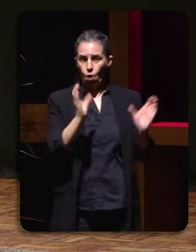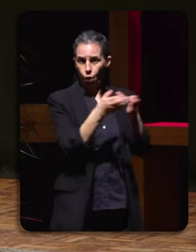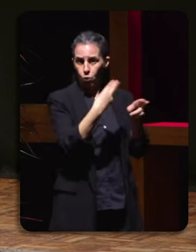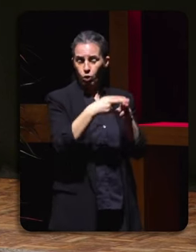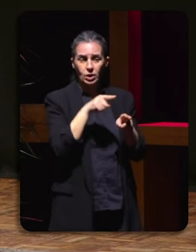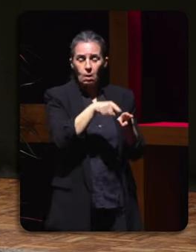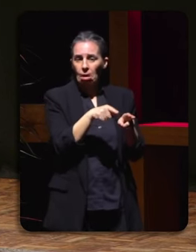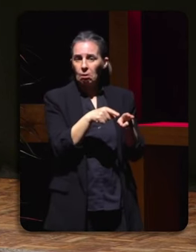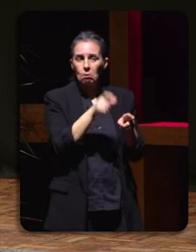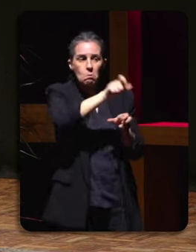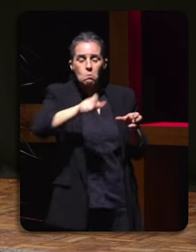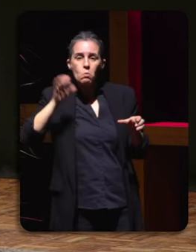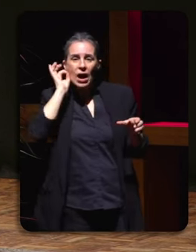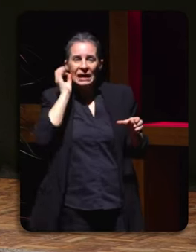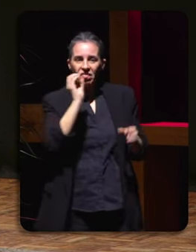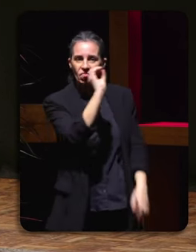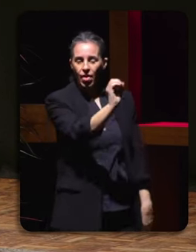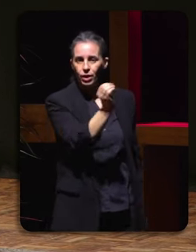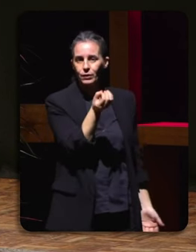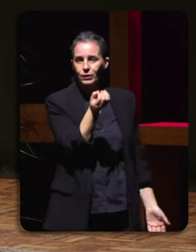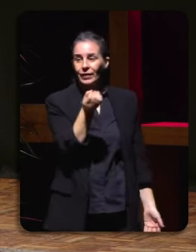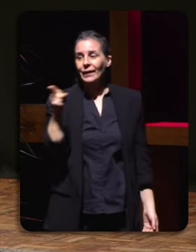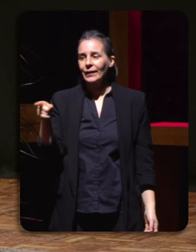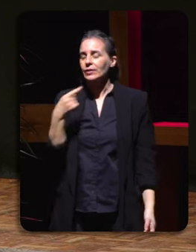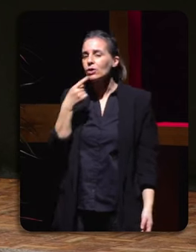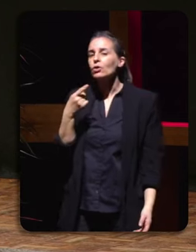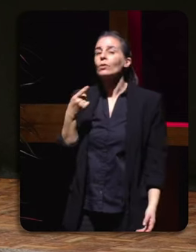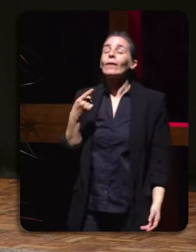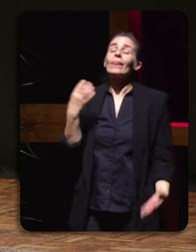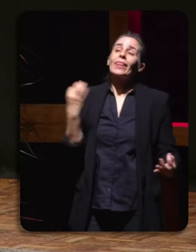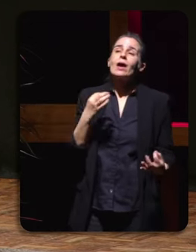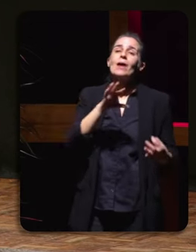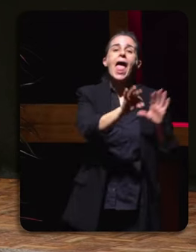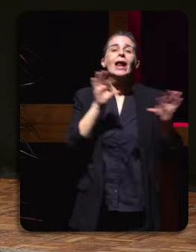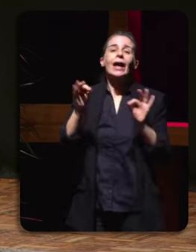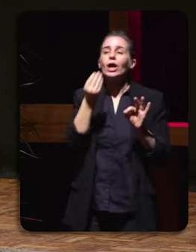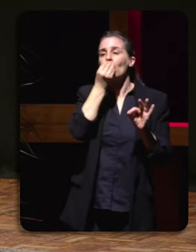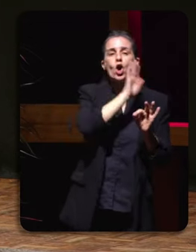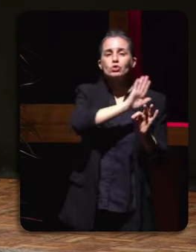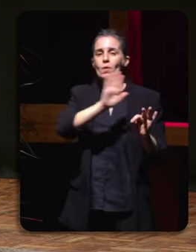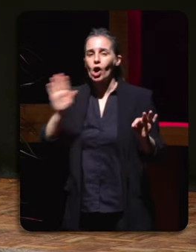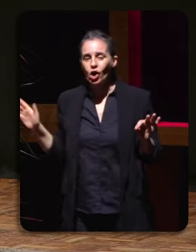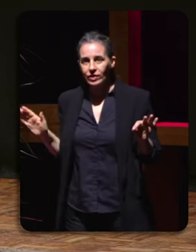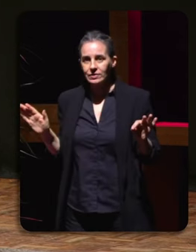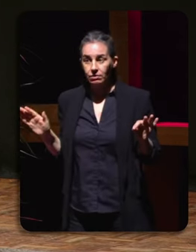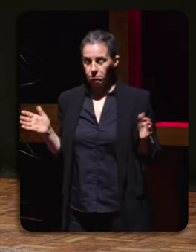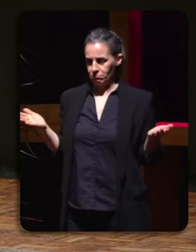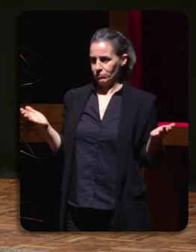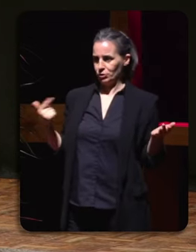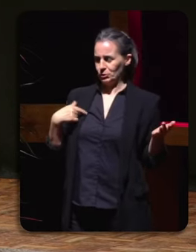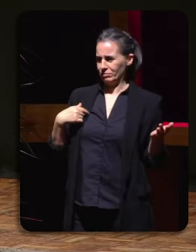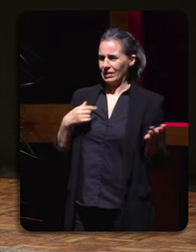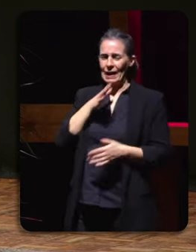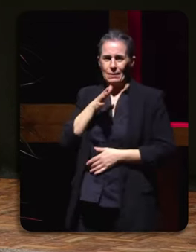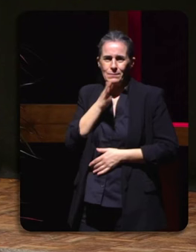goberno e ele dixo que se trataba de buscar os mellores e digo que pasa que en toda Grecia non hai ningún